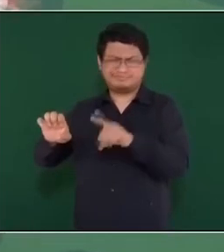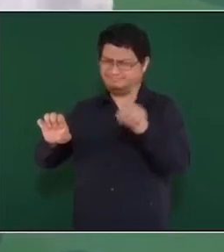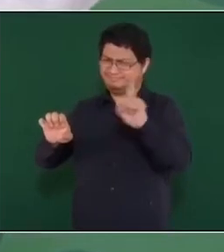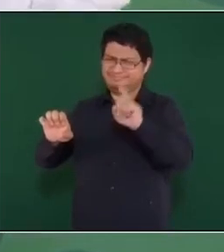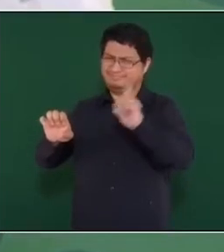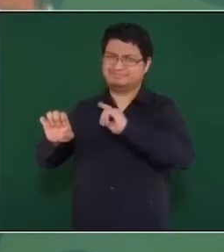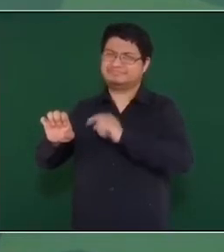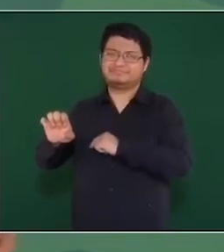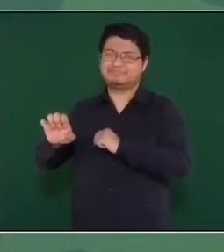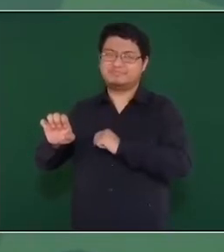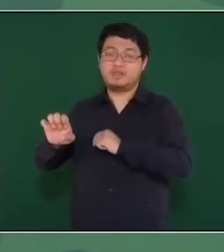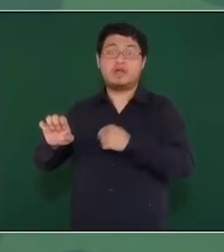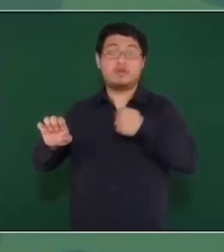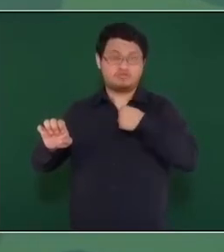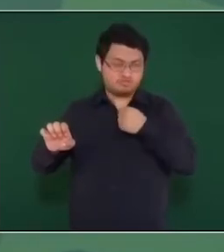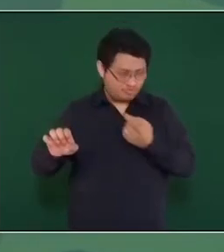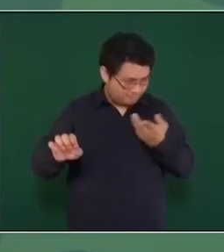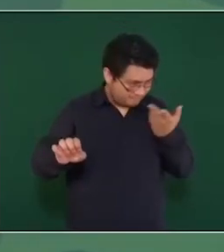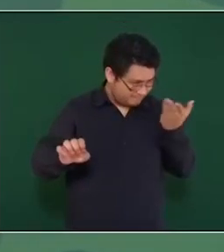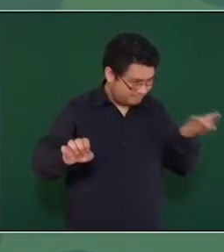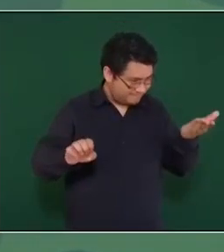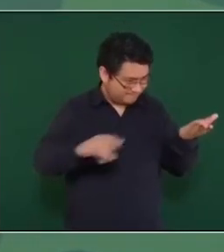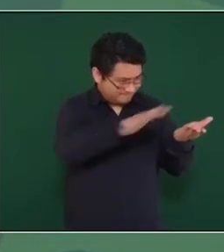llegué a la presidencia por el pueblo.